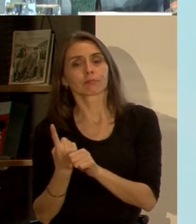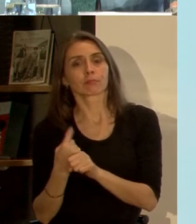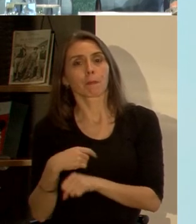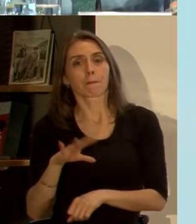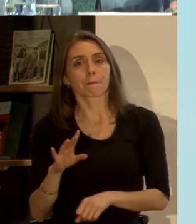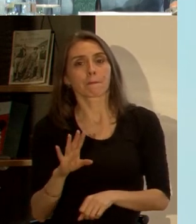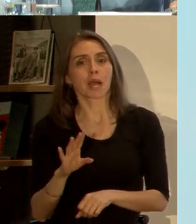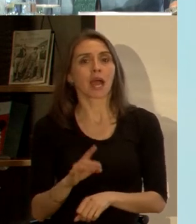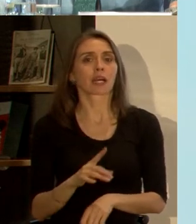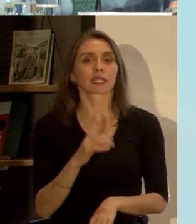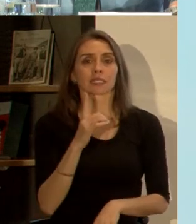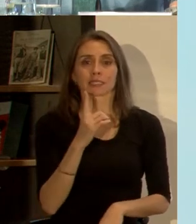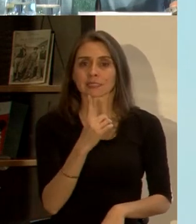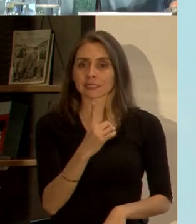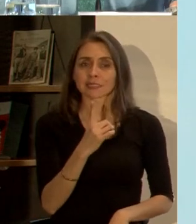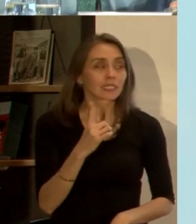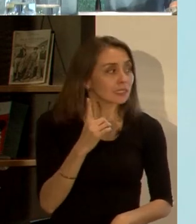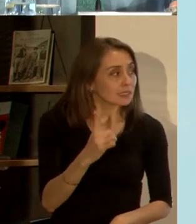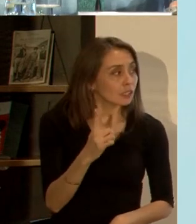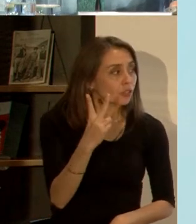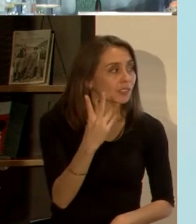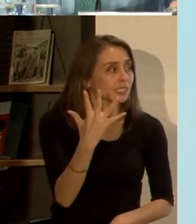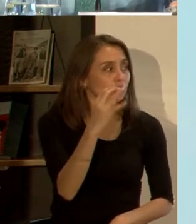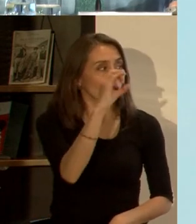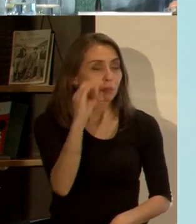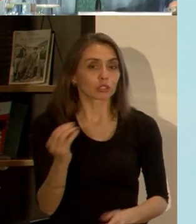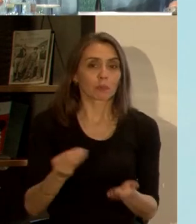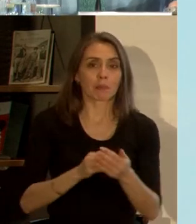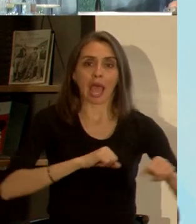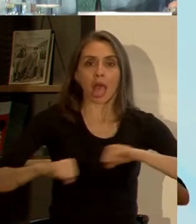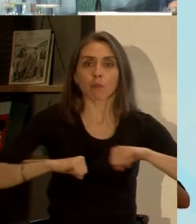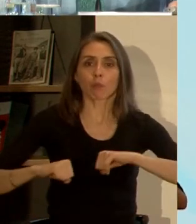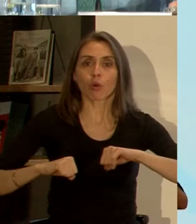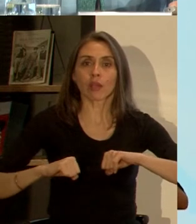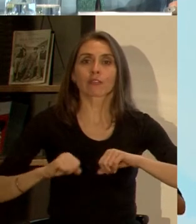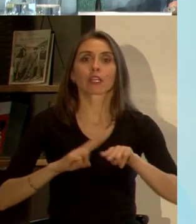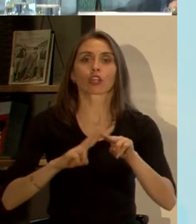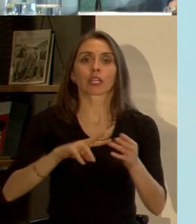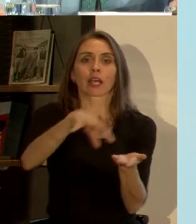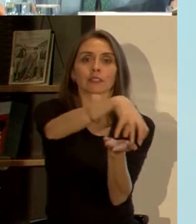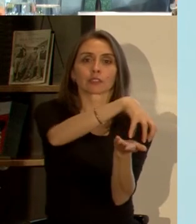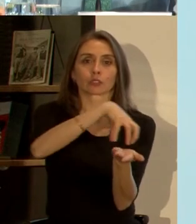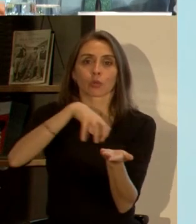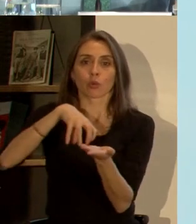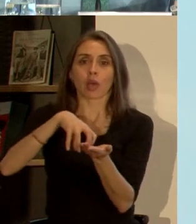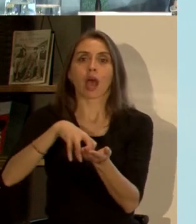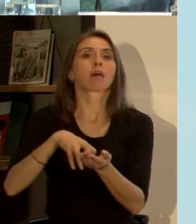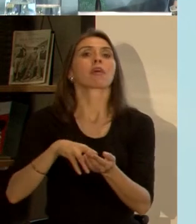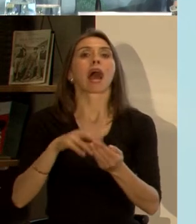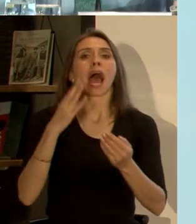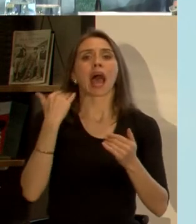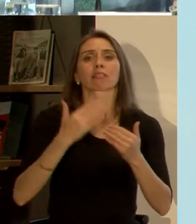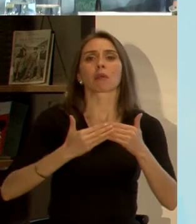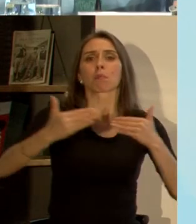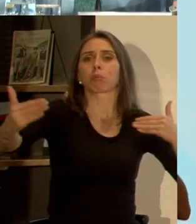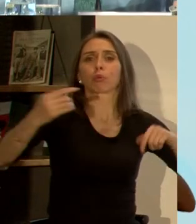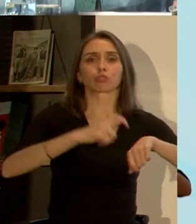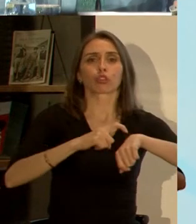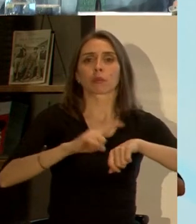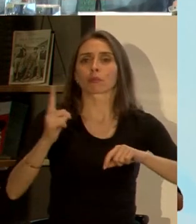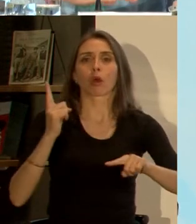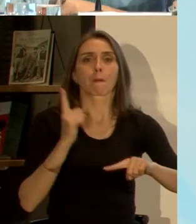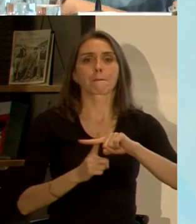125%, 125% más acciones de lo que están haciendo las ciudades en la mitad del tiempo. Nosotros estamos